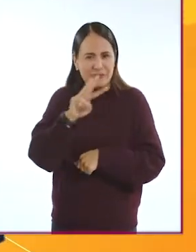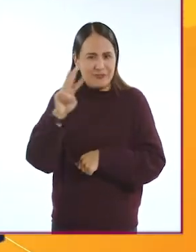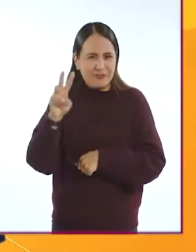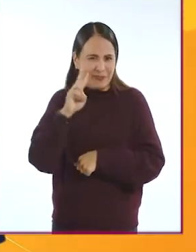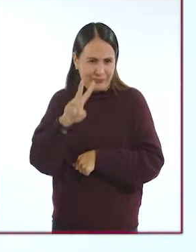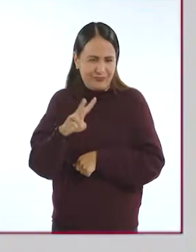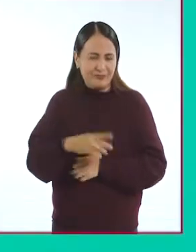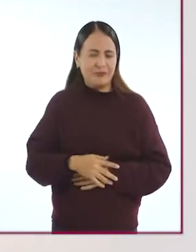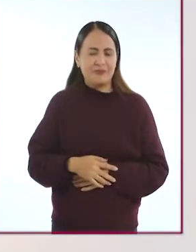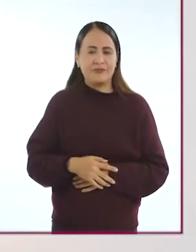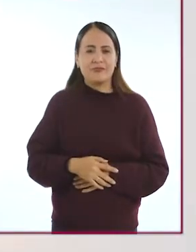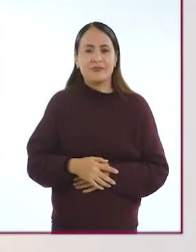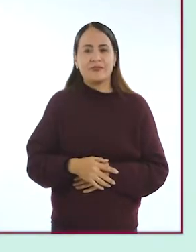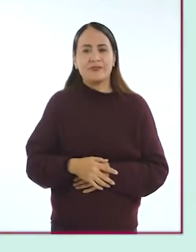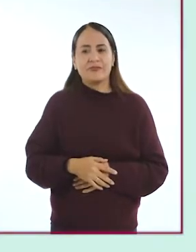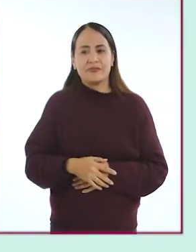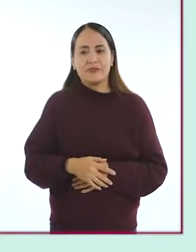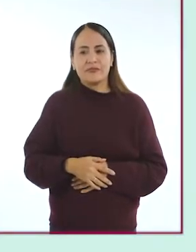oficial.